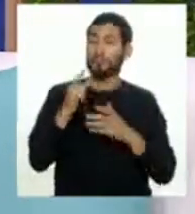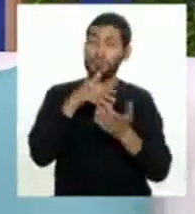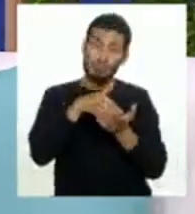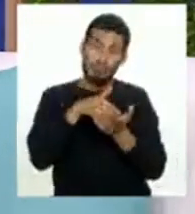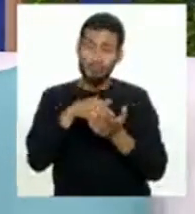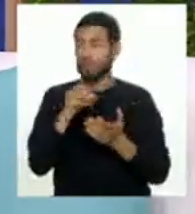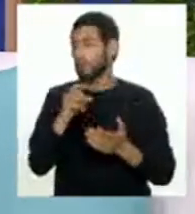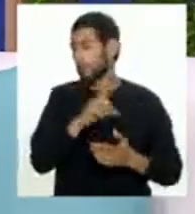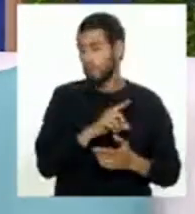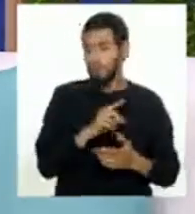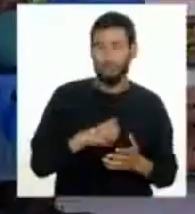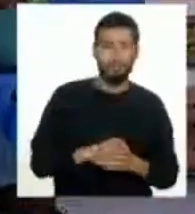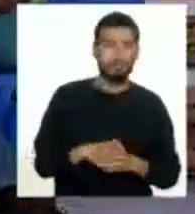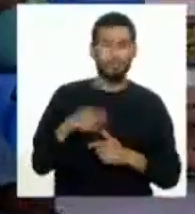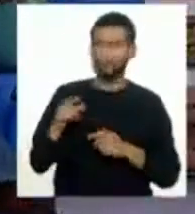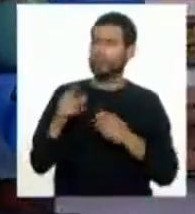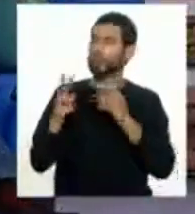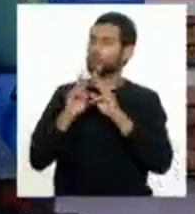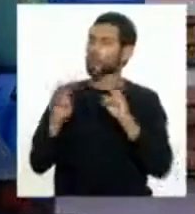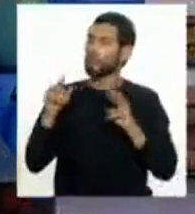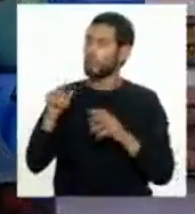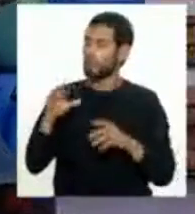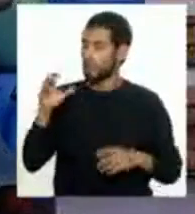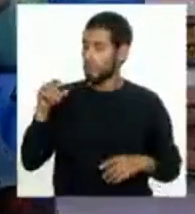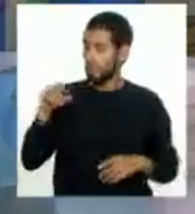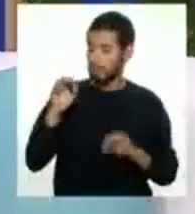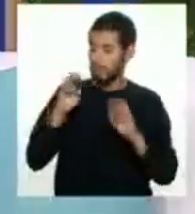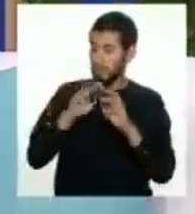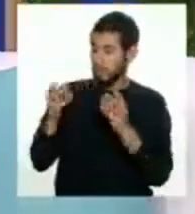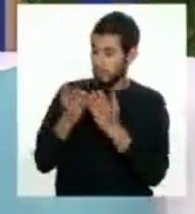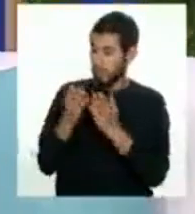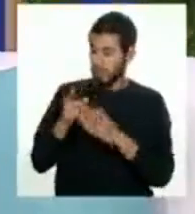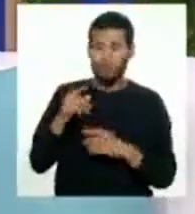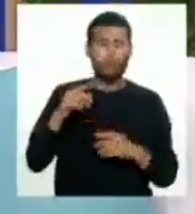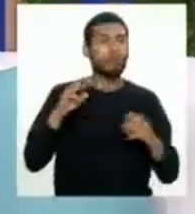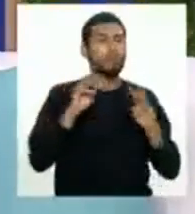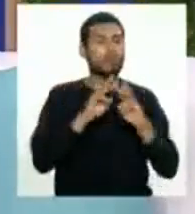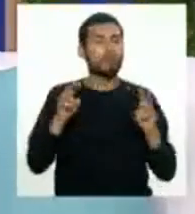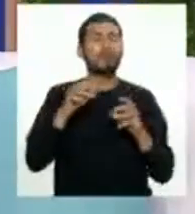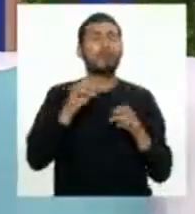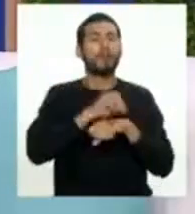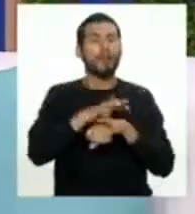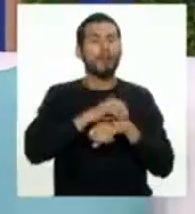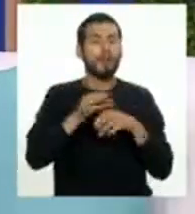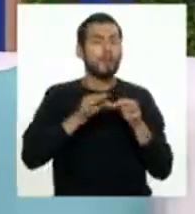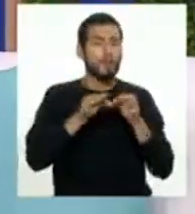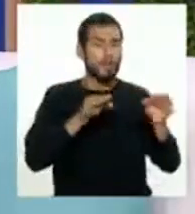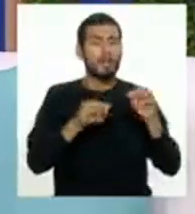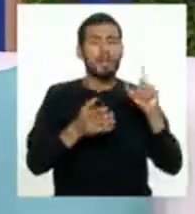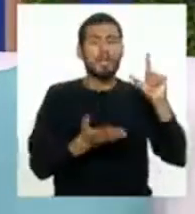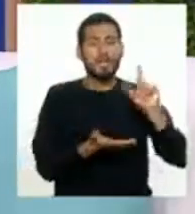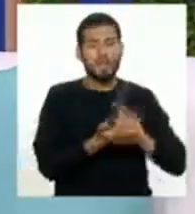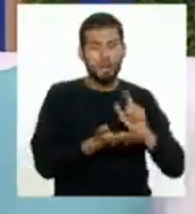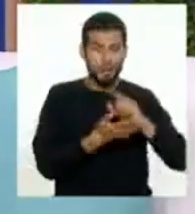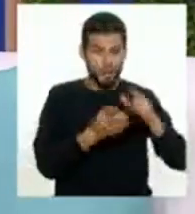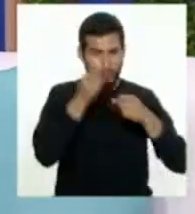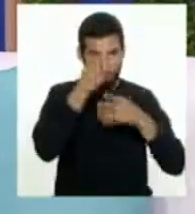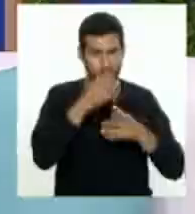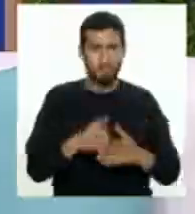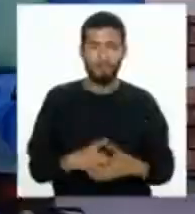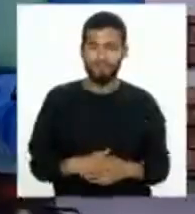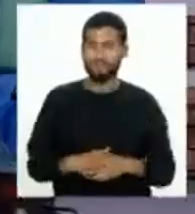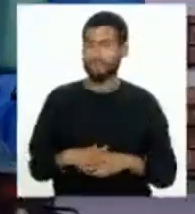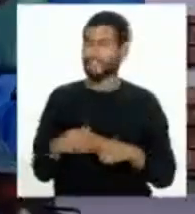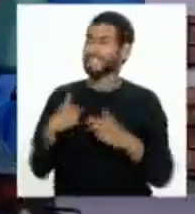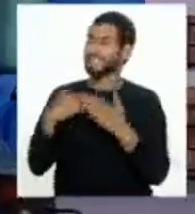o no es vulnerable. ¿Ingresando a la página web del Colegio de Ingenieros del Perú? En la página del Consejo Departamental de Lima ahí pueden encontrar la información. Muchísimas